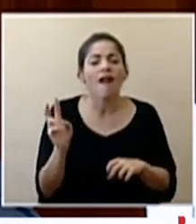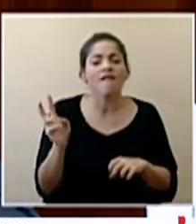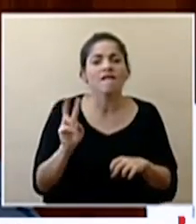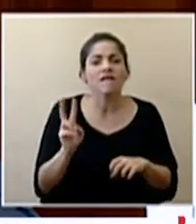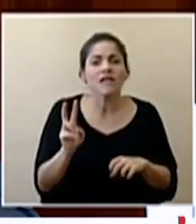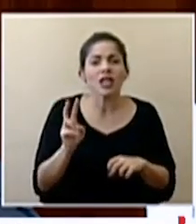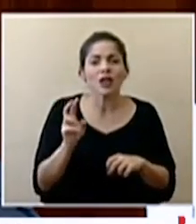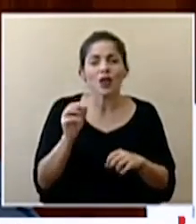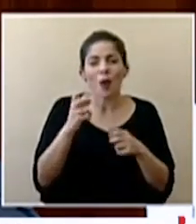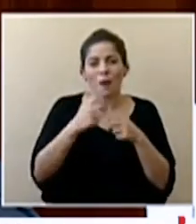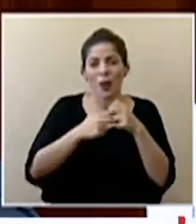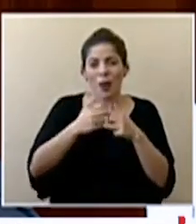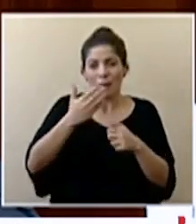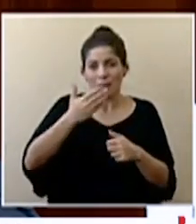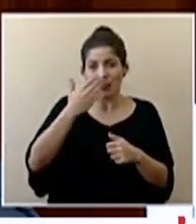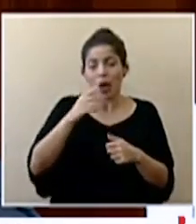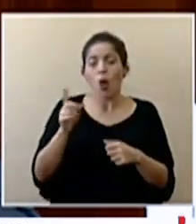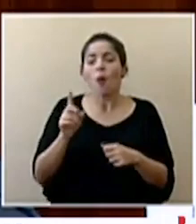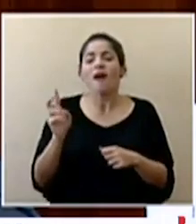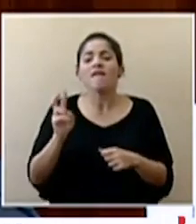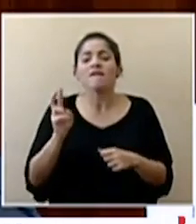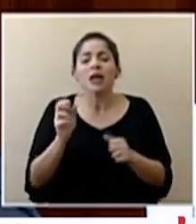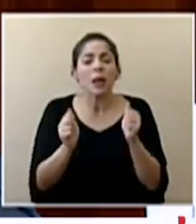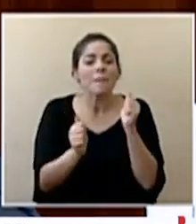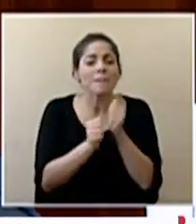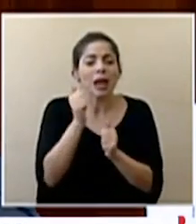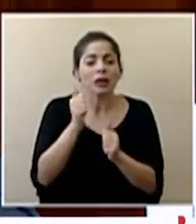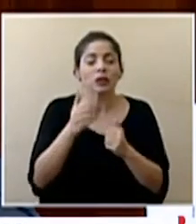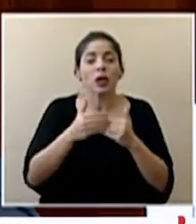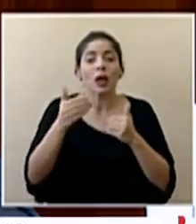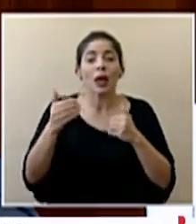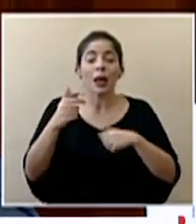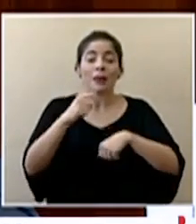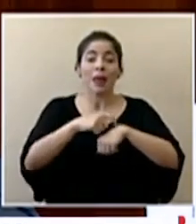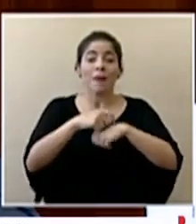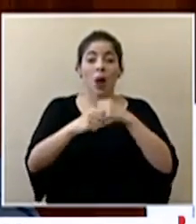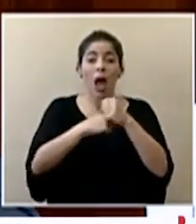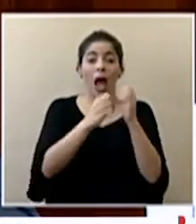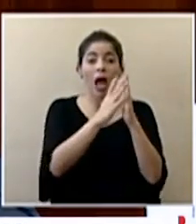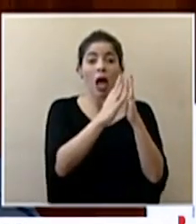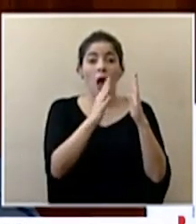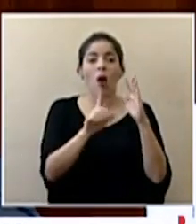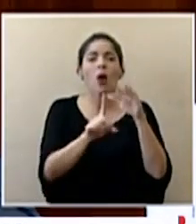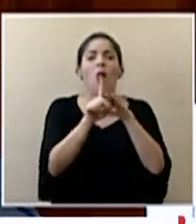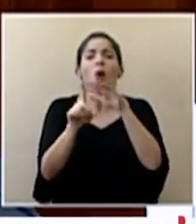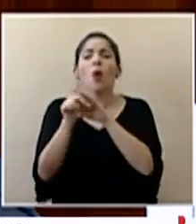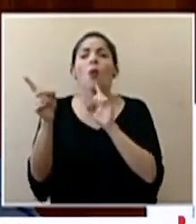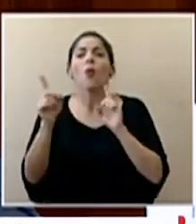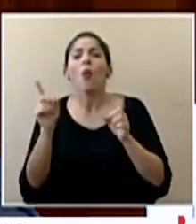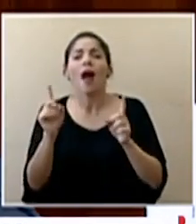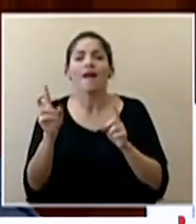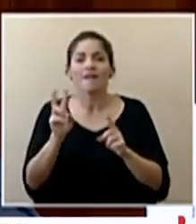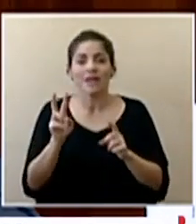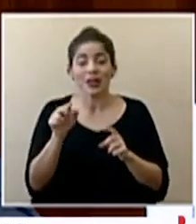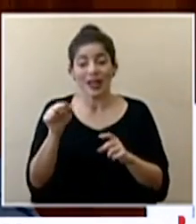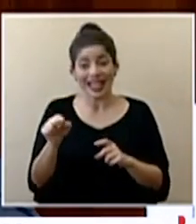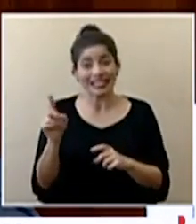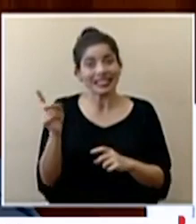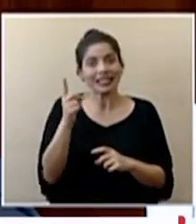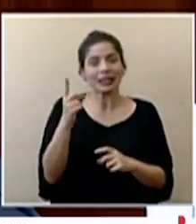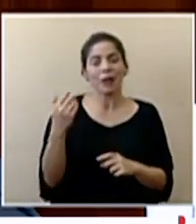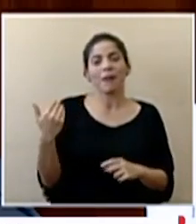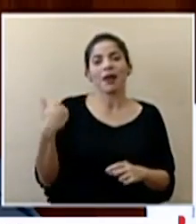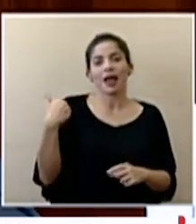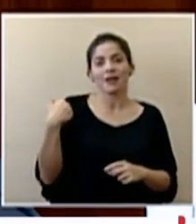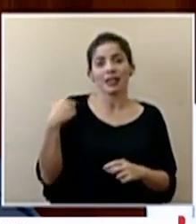respiratorias cuáles son los virus que más circulan y en qué momento están circulando más esta vigilancia centinela es la que generalmente nos avisa